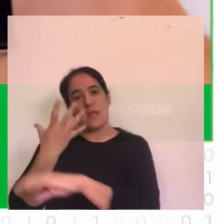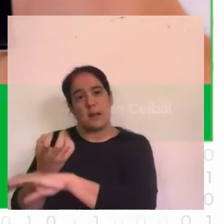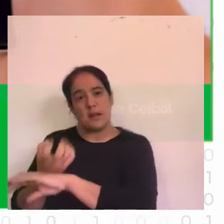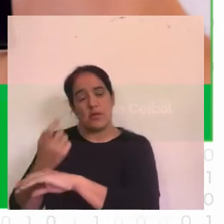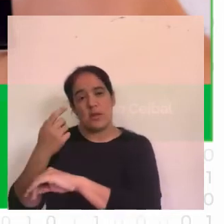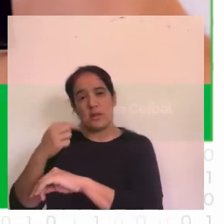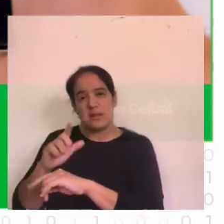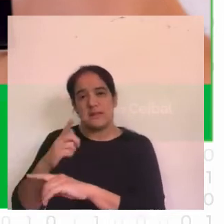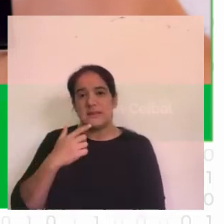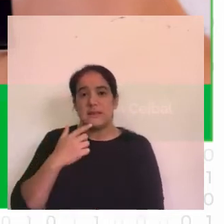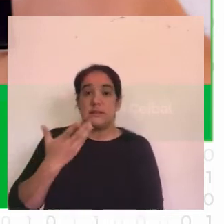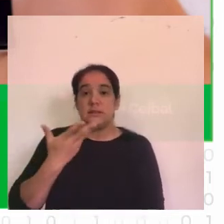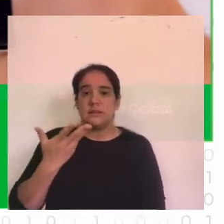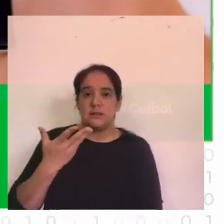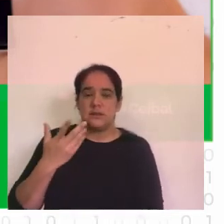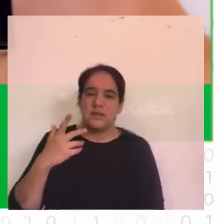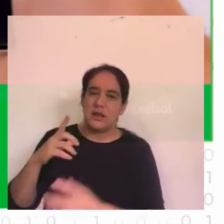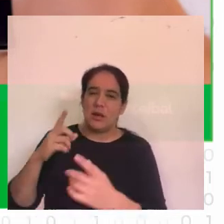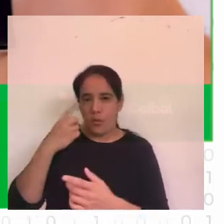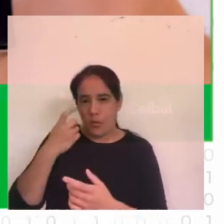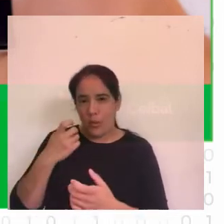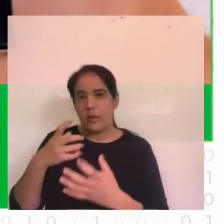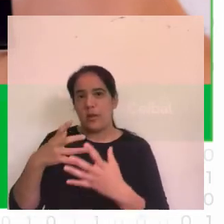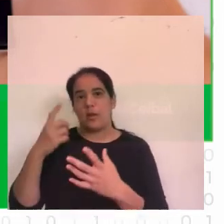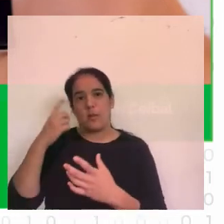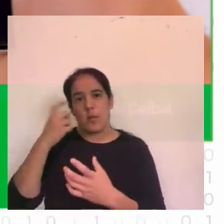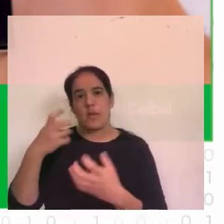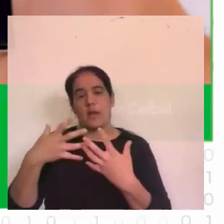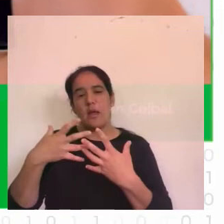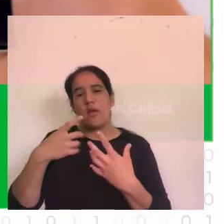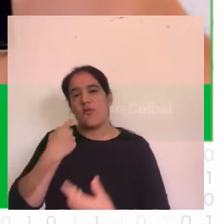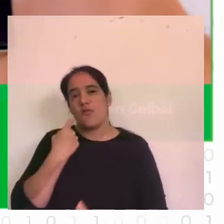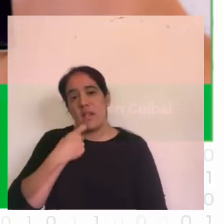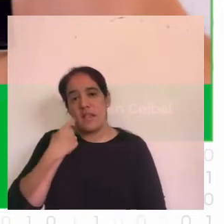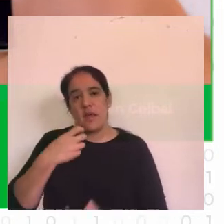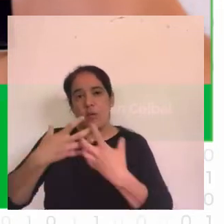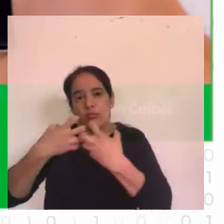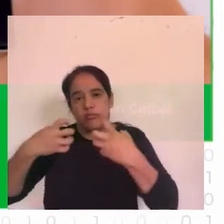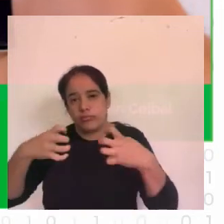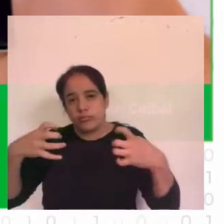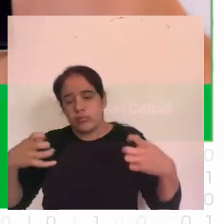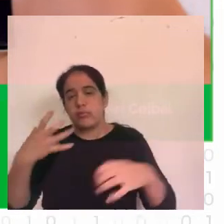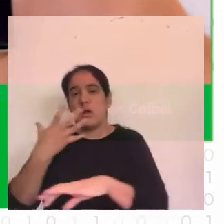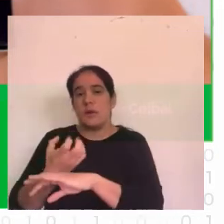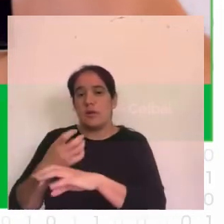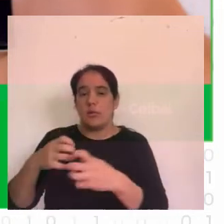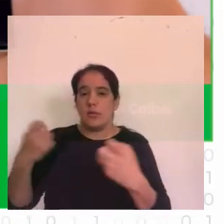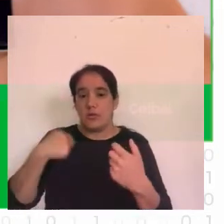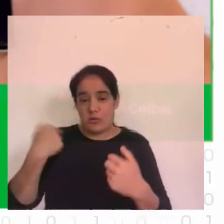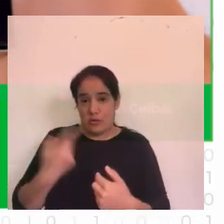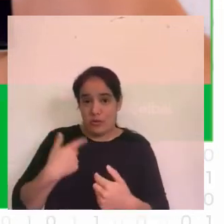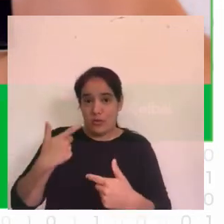realmente no están del todo desplegadas en su potencial acá en Uruguay y lo que hicimos en el grupo fue tratar de